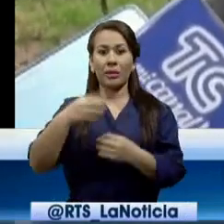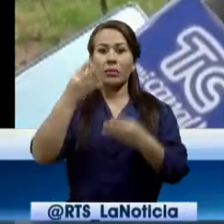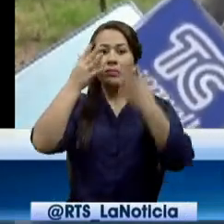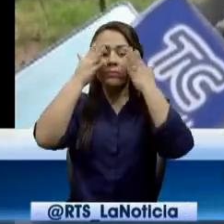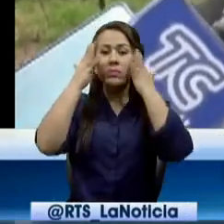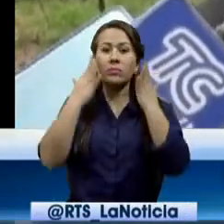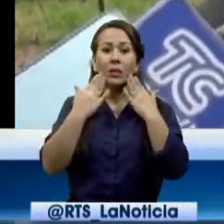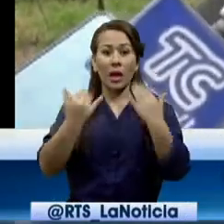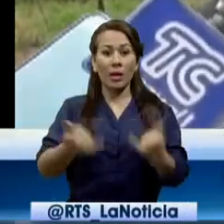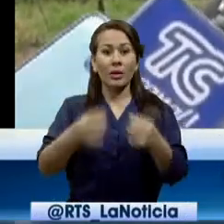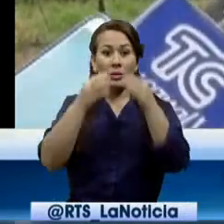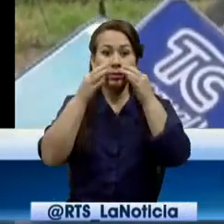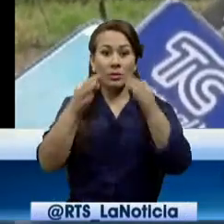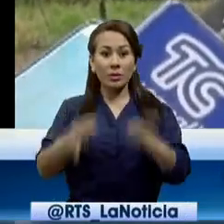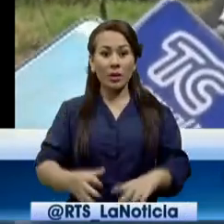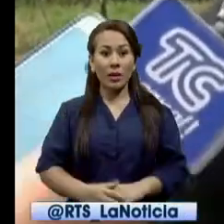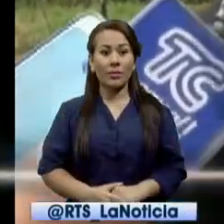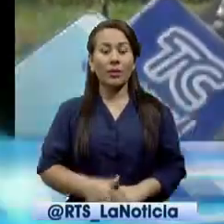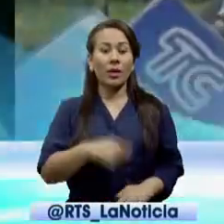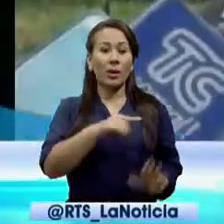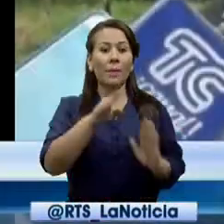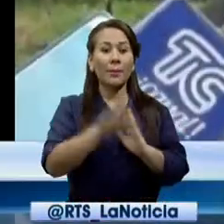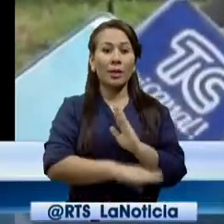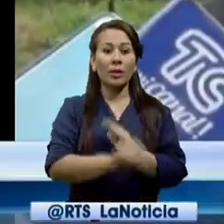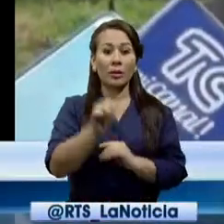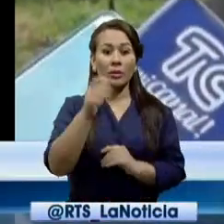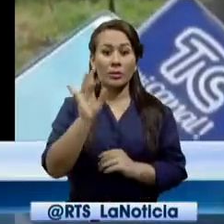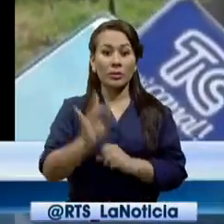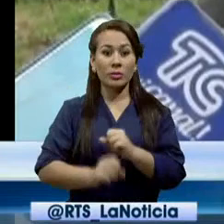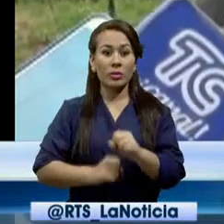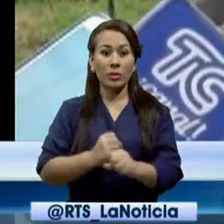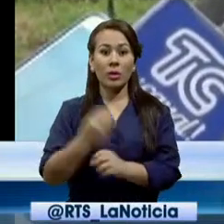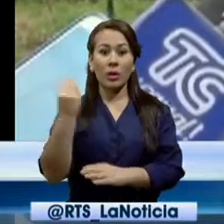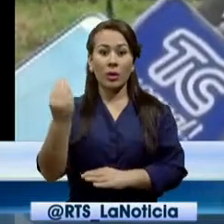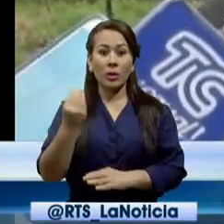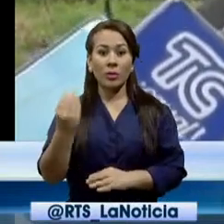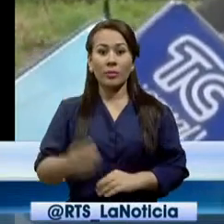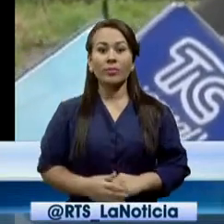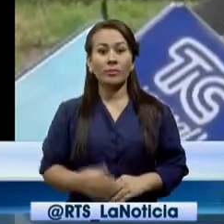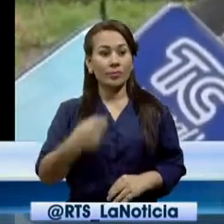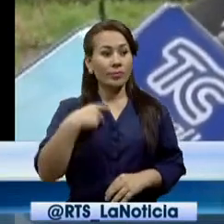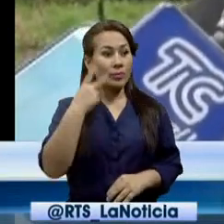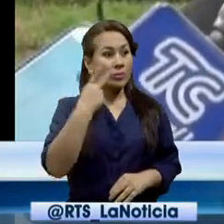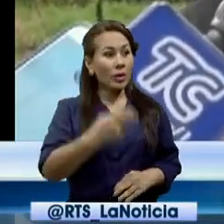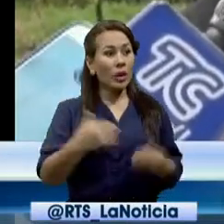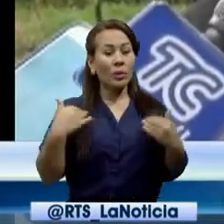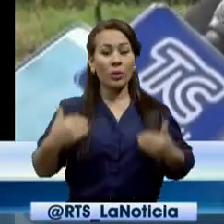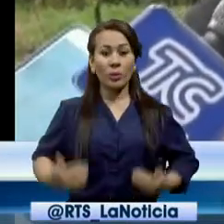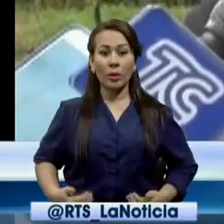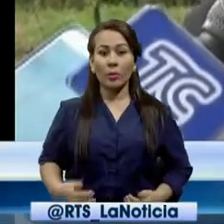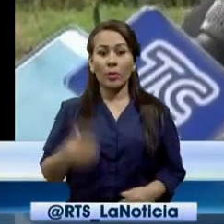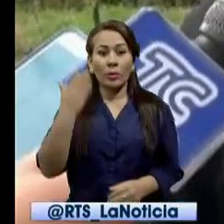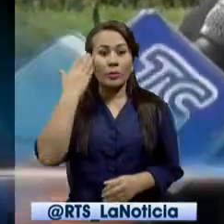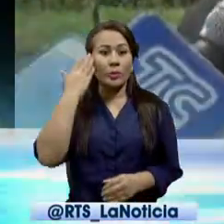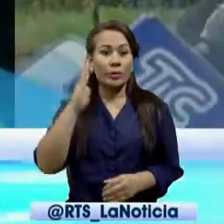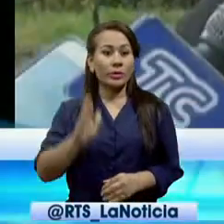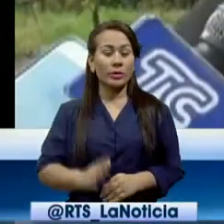externo al parecer se trata de una persona menor de edad. Por el estado del cadáver no se puede determinar todavía